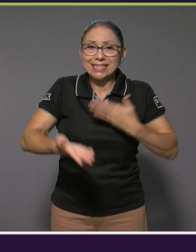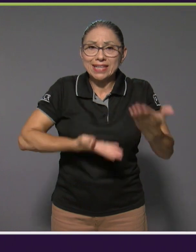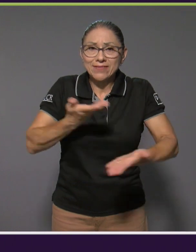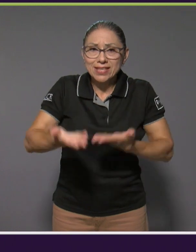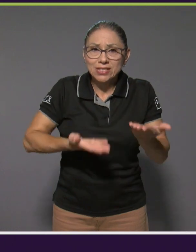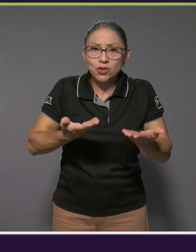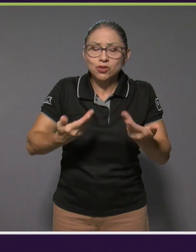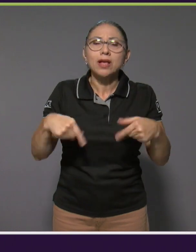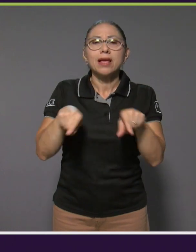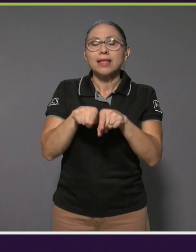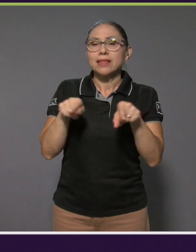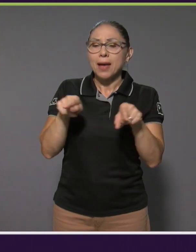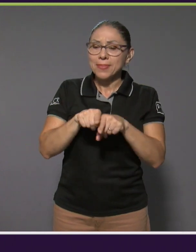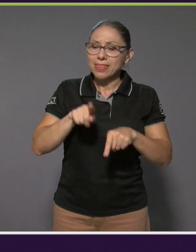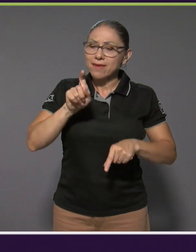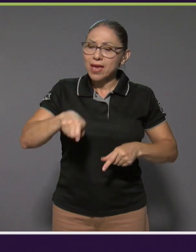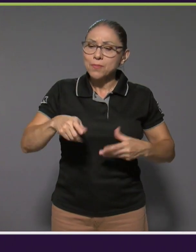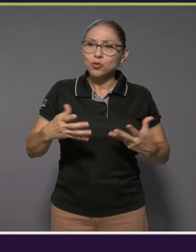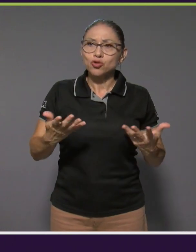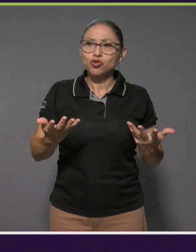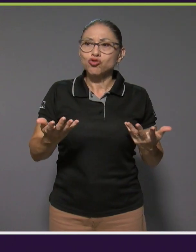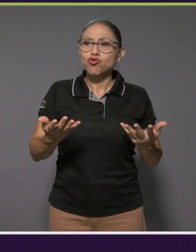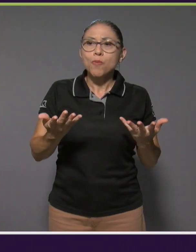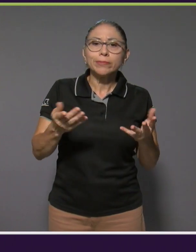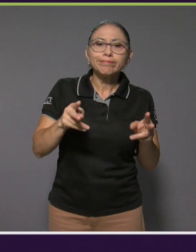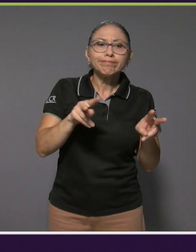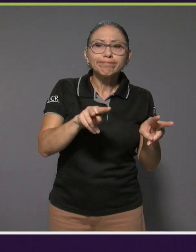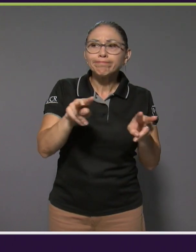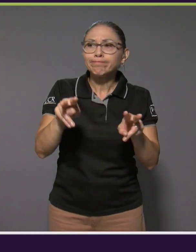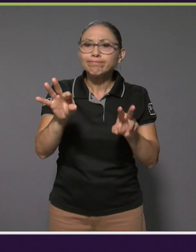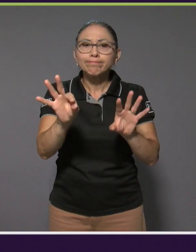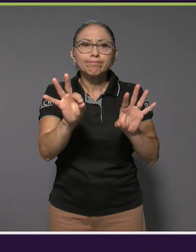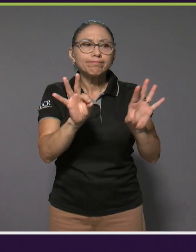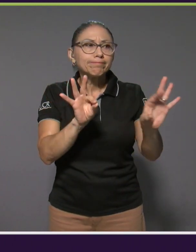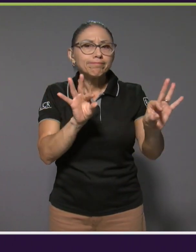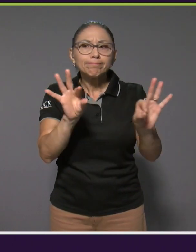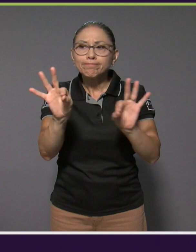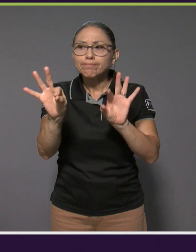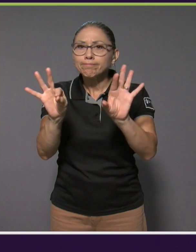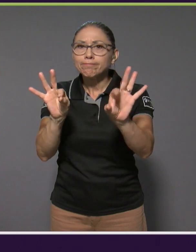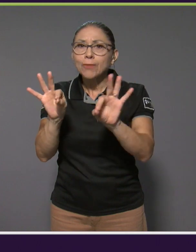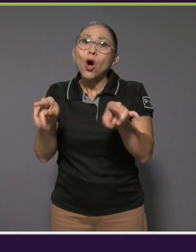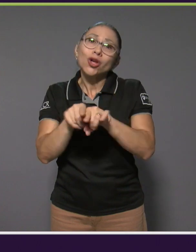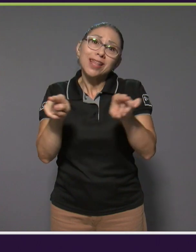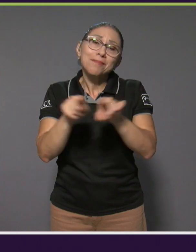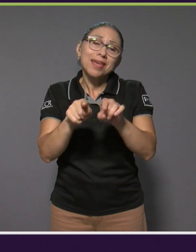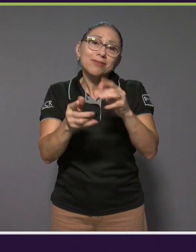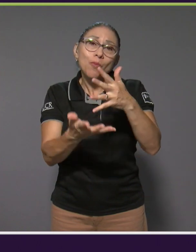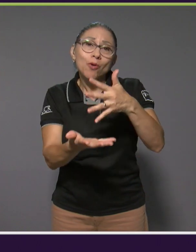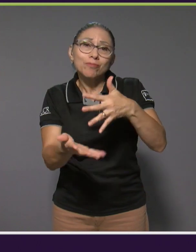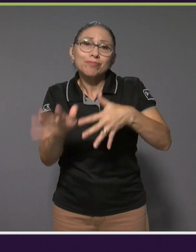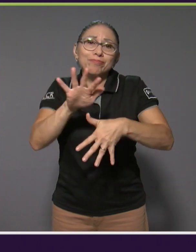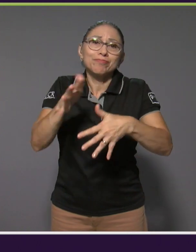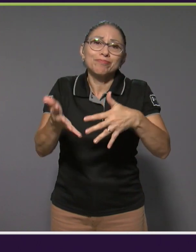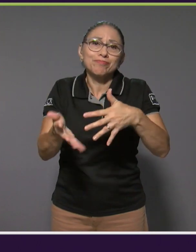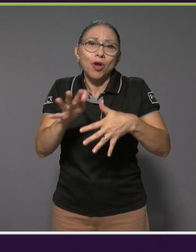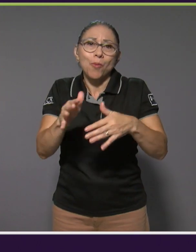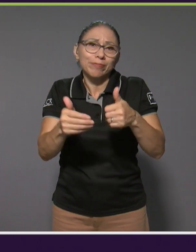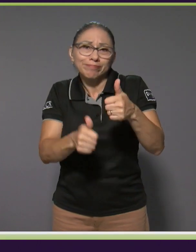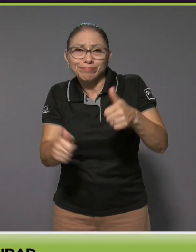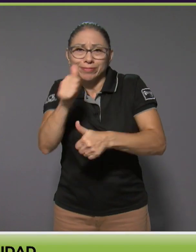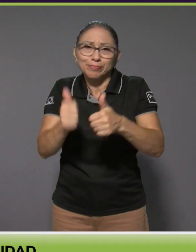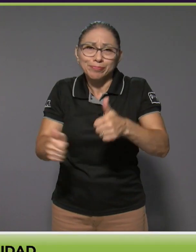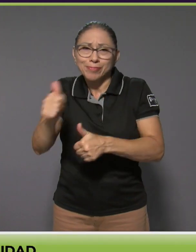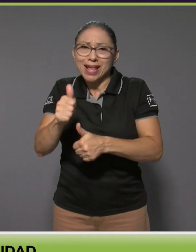ir seleccionando o ir dando prioridades. Entonces, las primeras